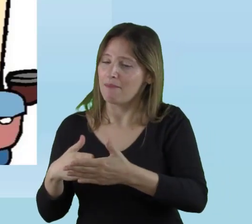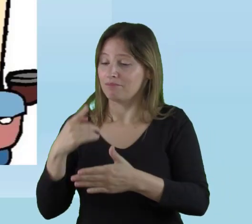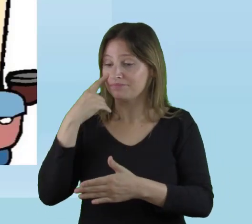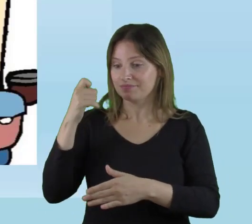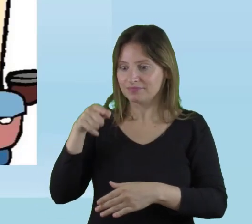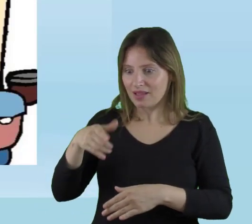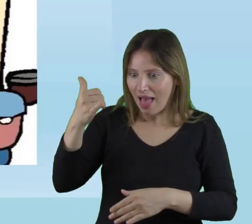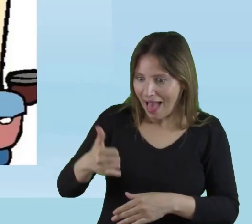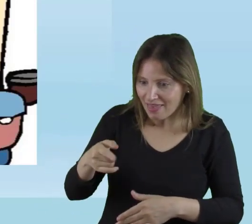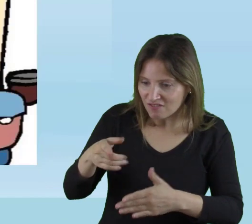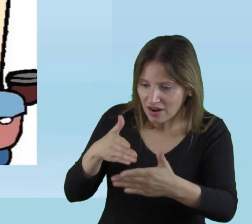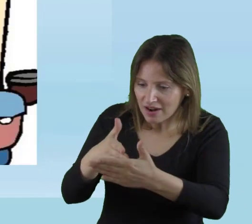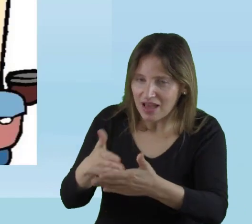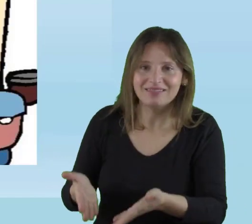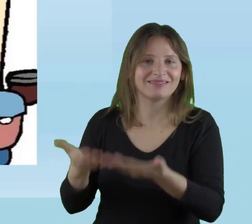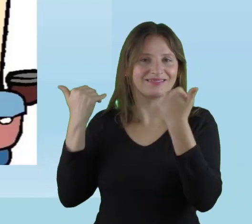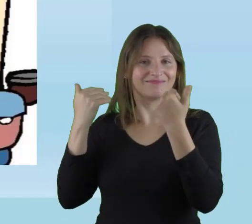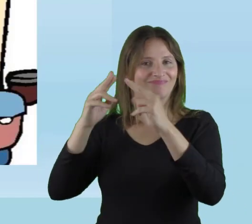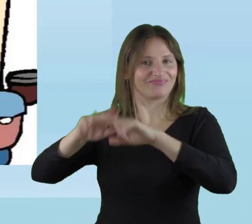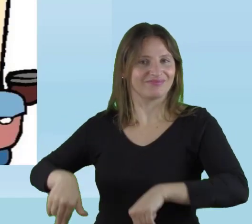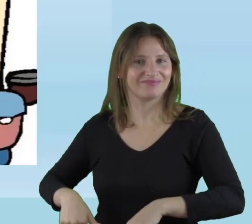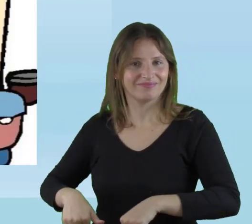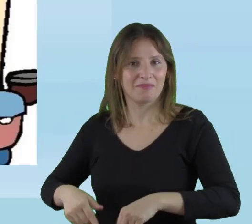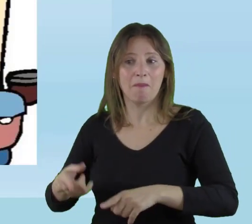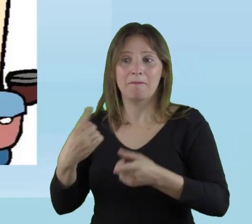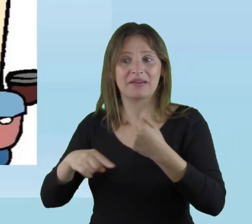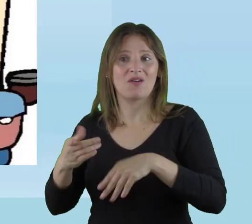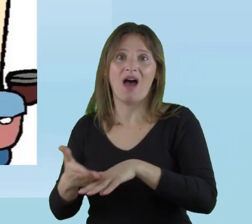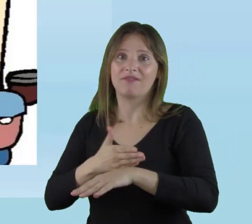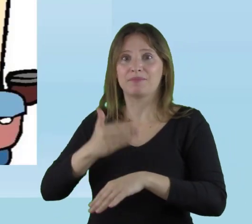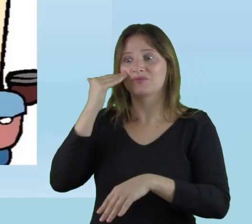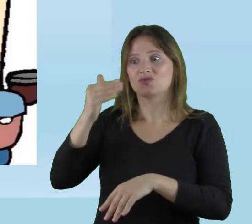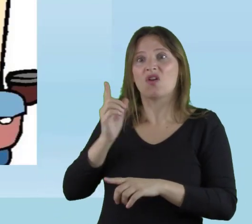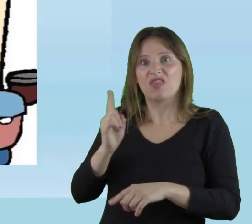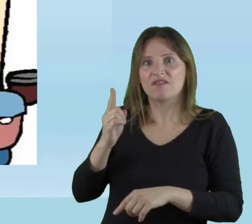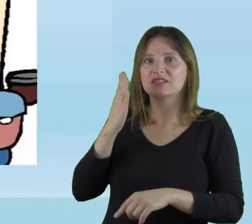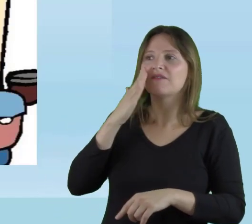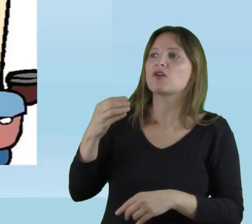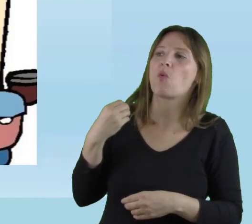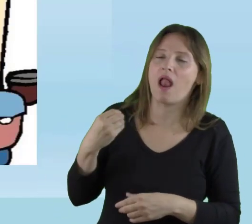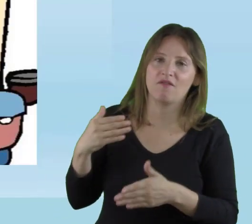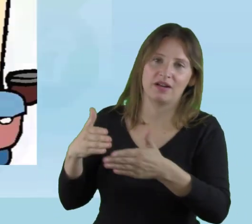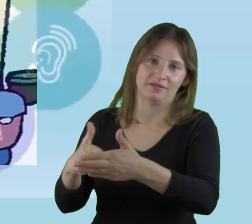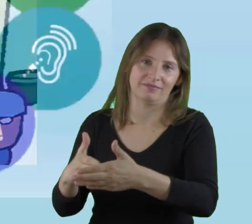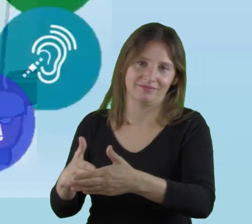derribarlas y que la educación realmente sea plena.